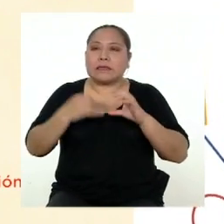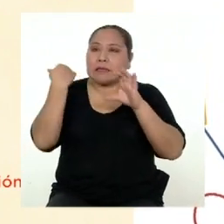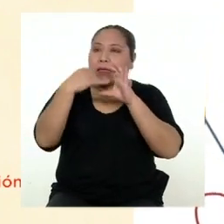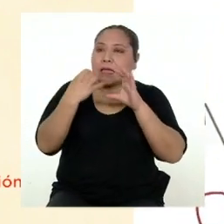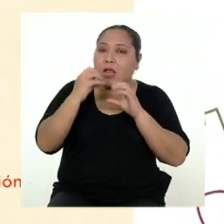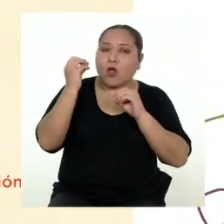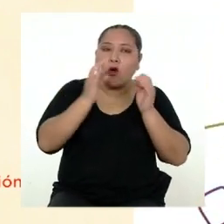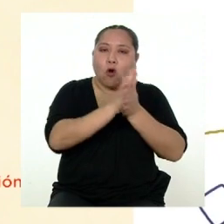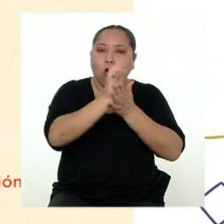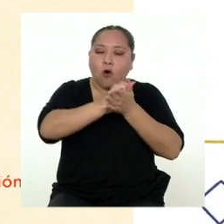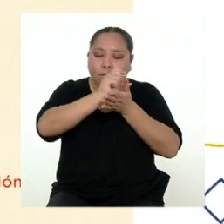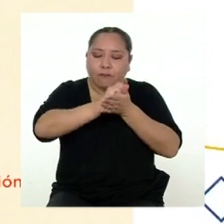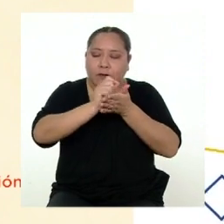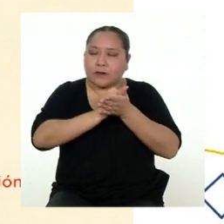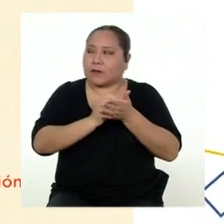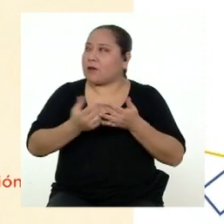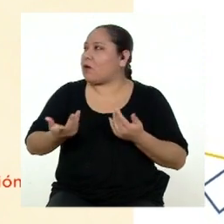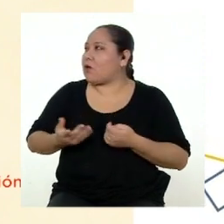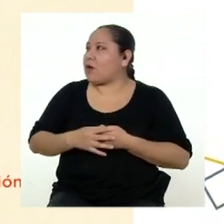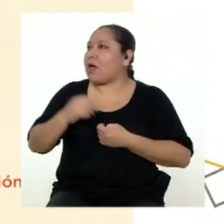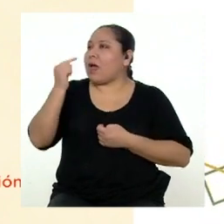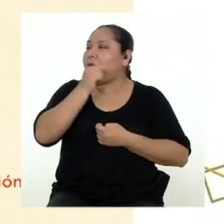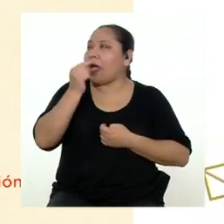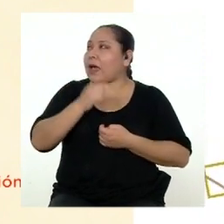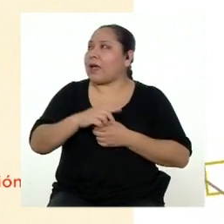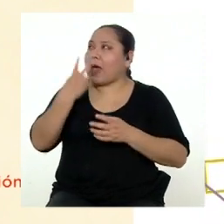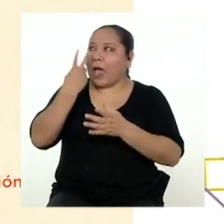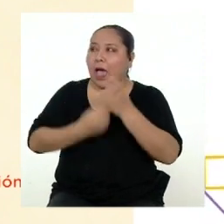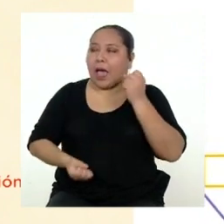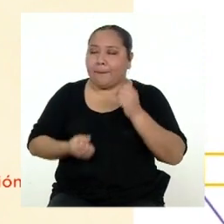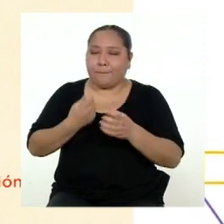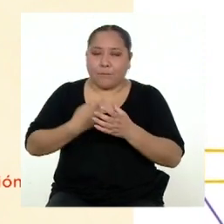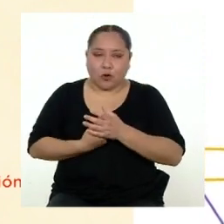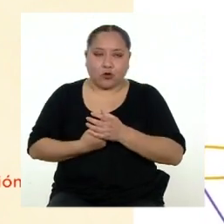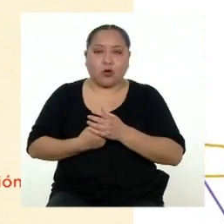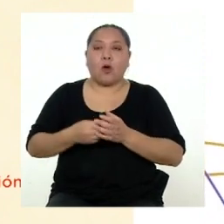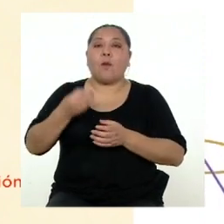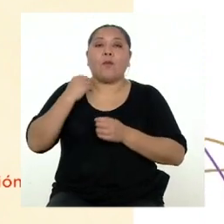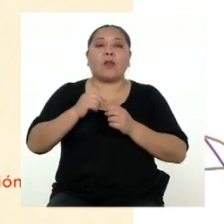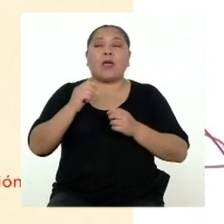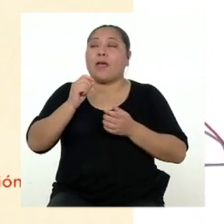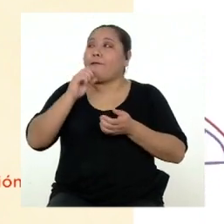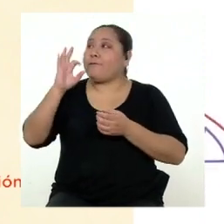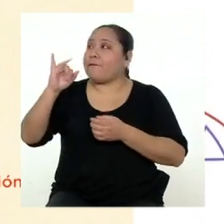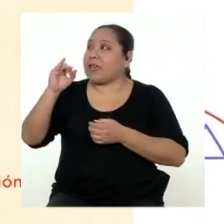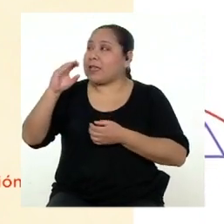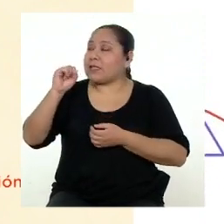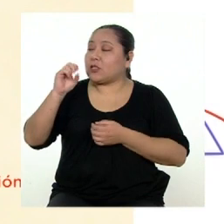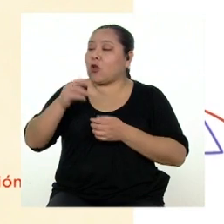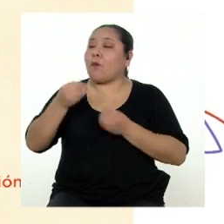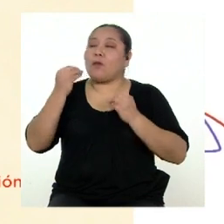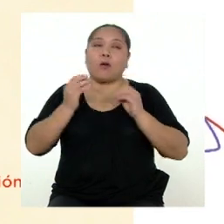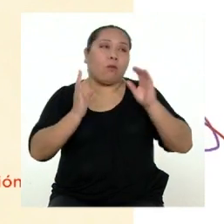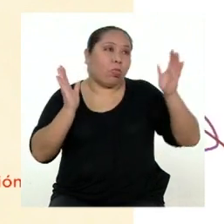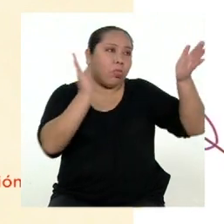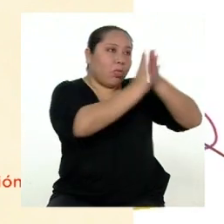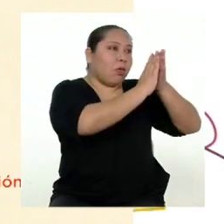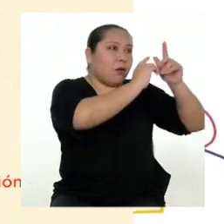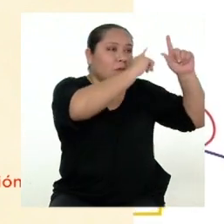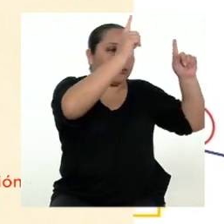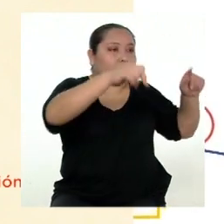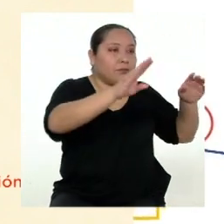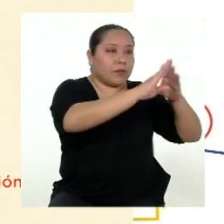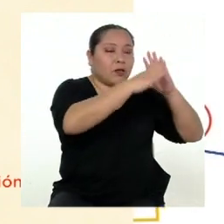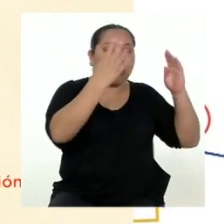o físico. En nuestro caso serán ambos. Será físico porque lo pondremos en el periódico mural, pero también será